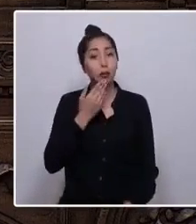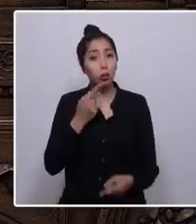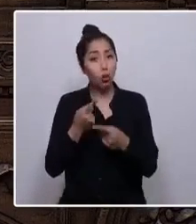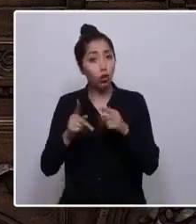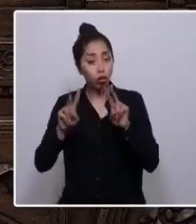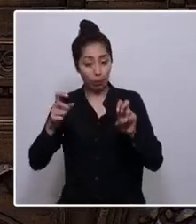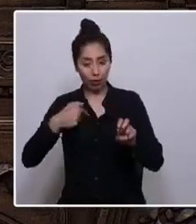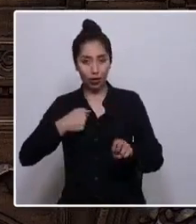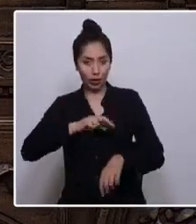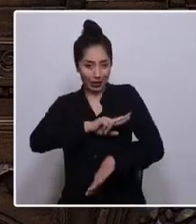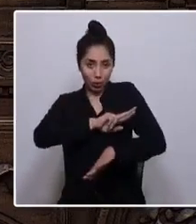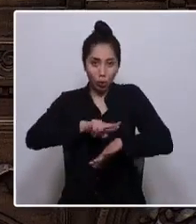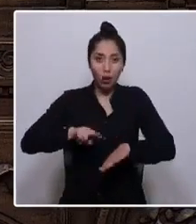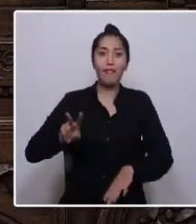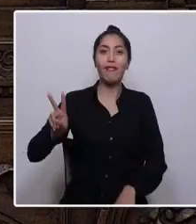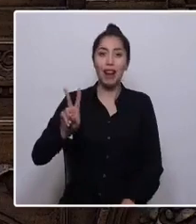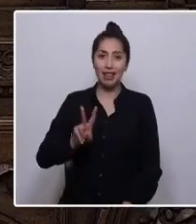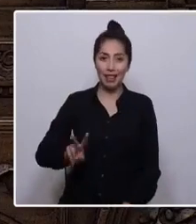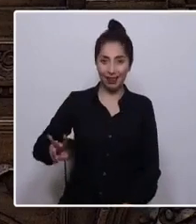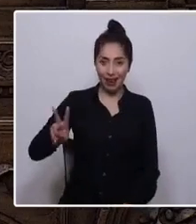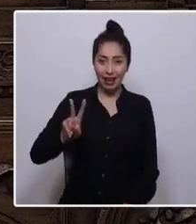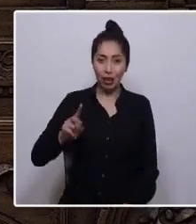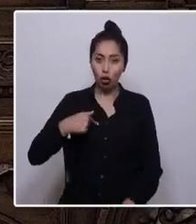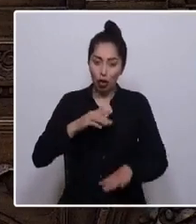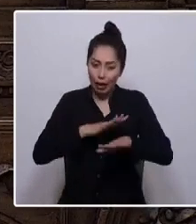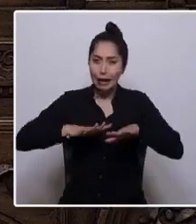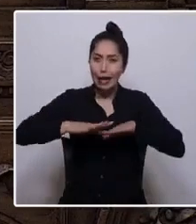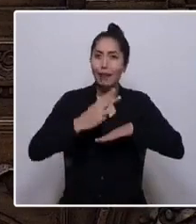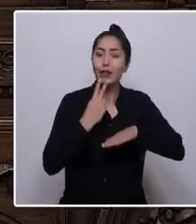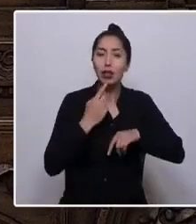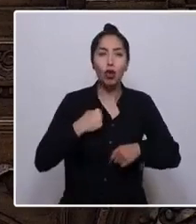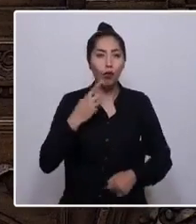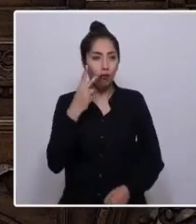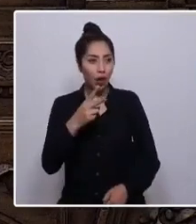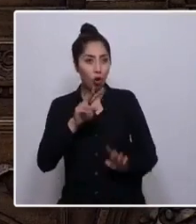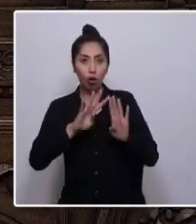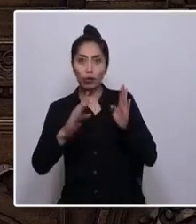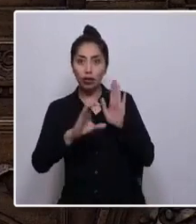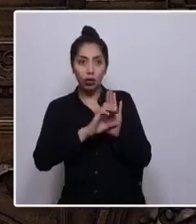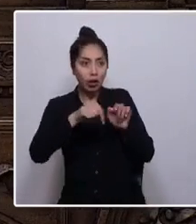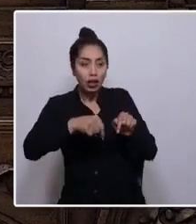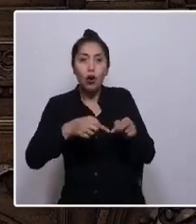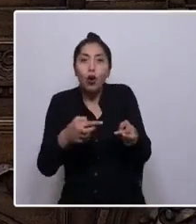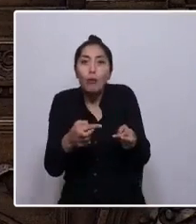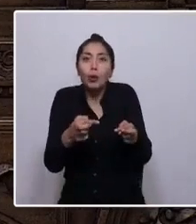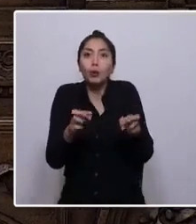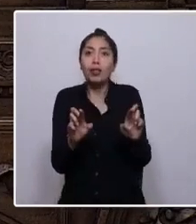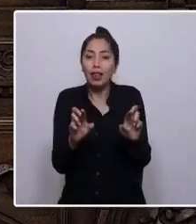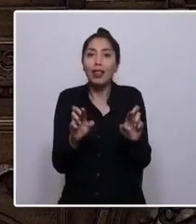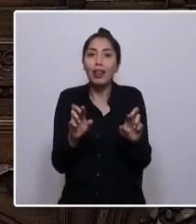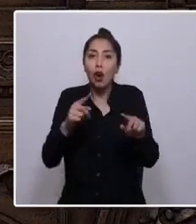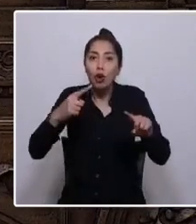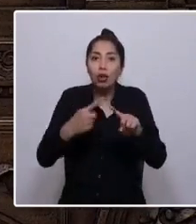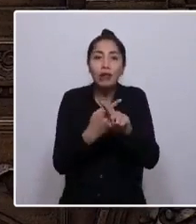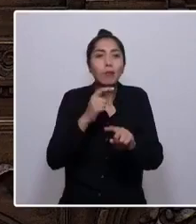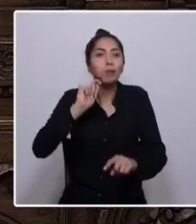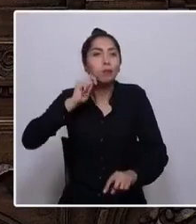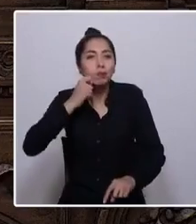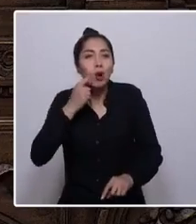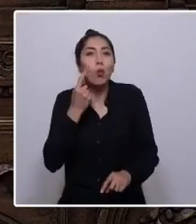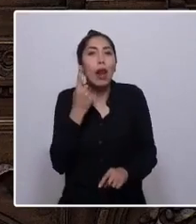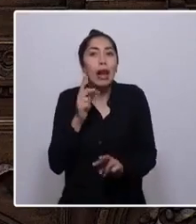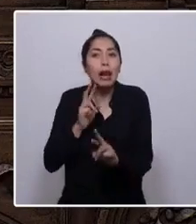sureña, valdiviana y hermeña veo en esta convención una oportunidad de redefinir la relación de las